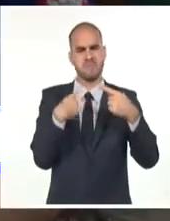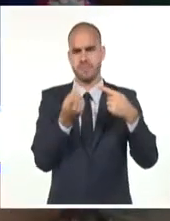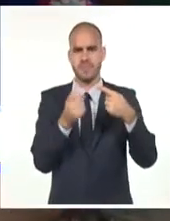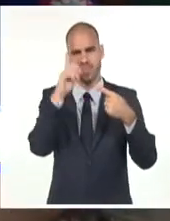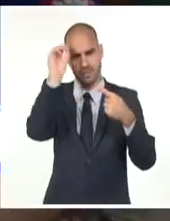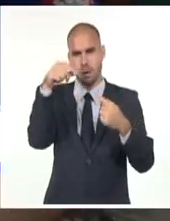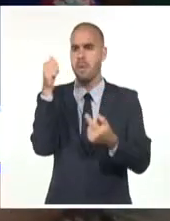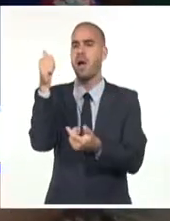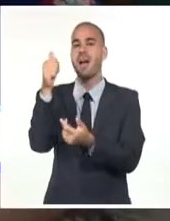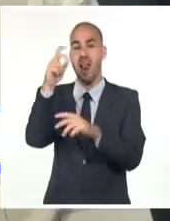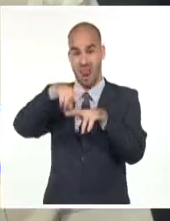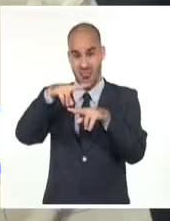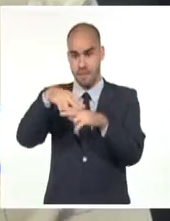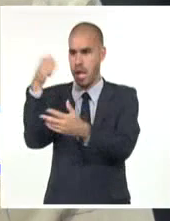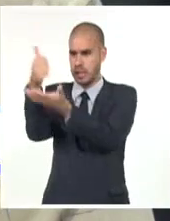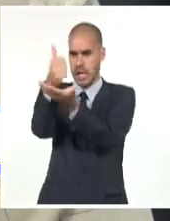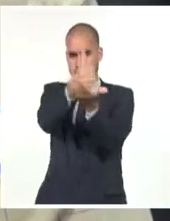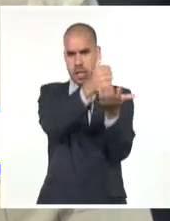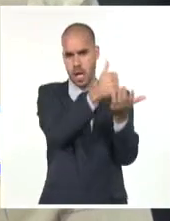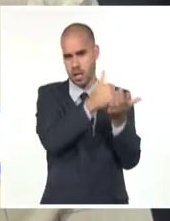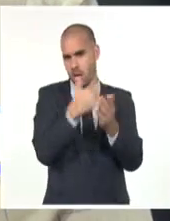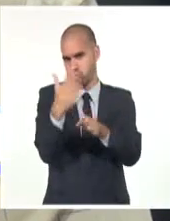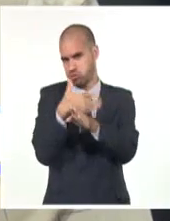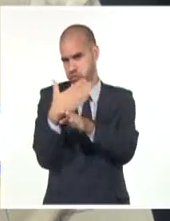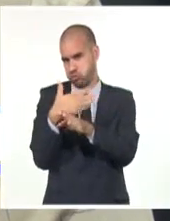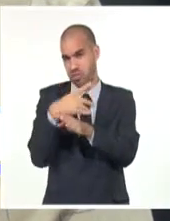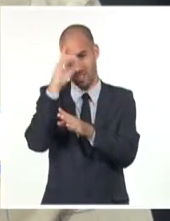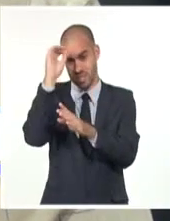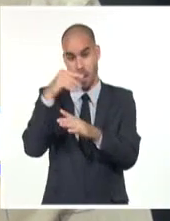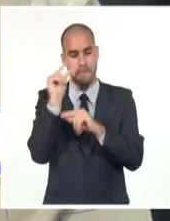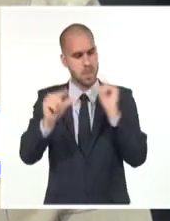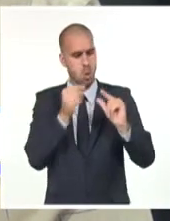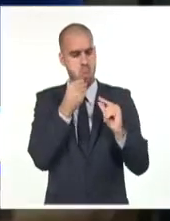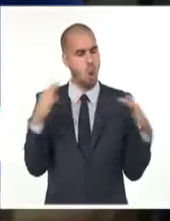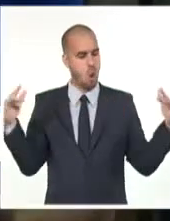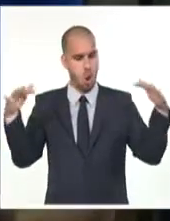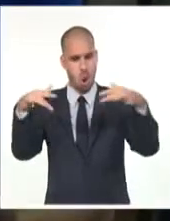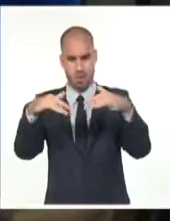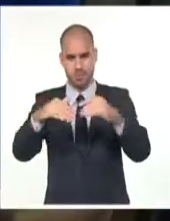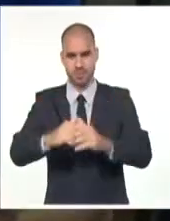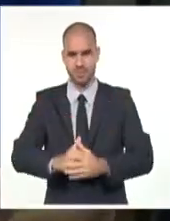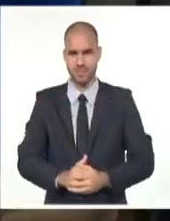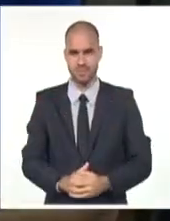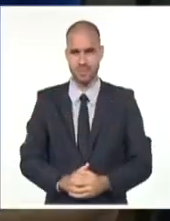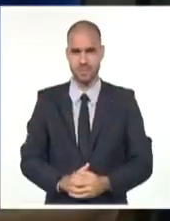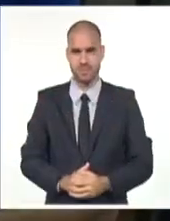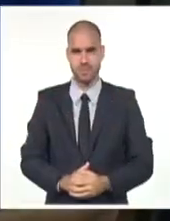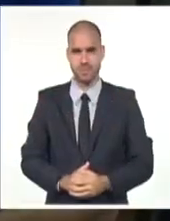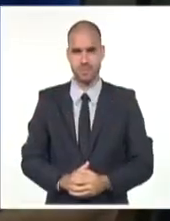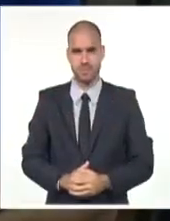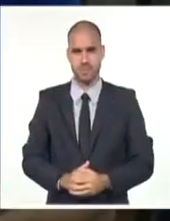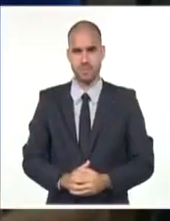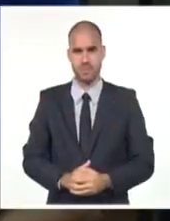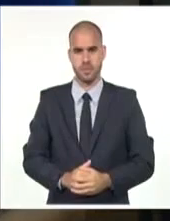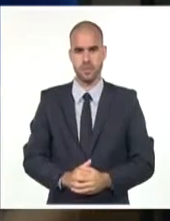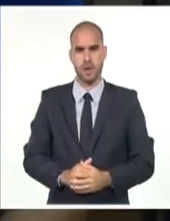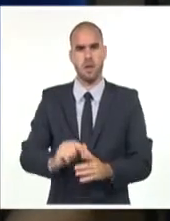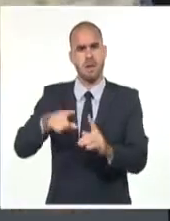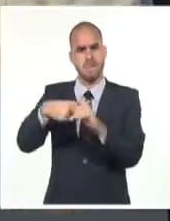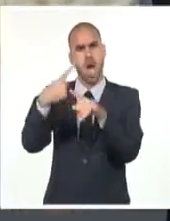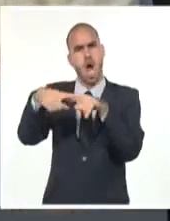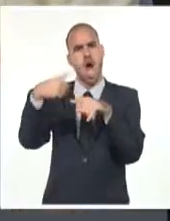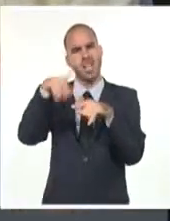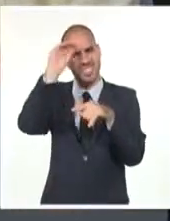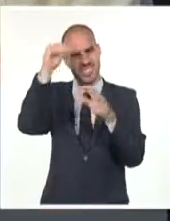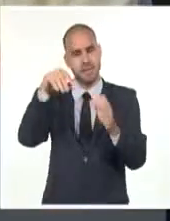de sedes que en la capital acogerán las citas más importantes del libro y la lectura en Cuba. A la cabaña se suman varios espacios del Centro